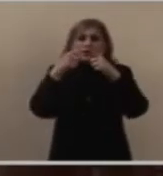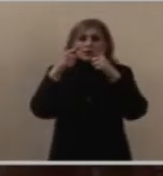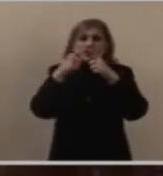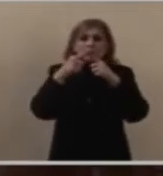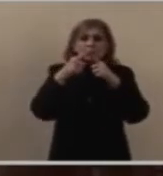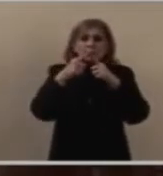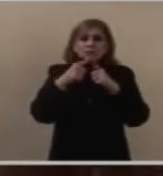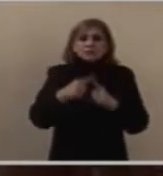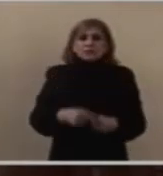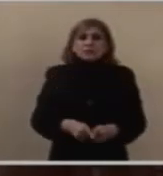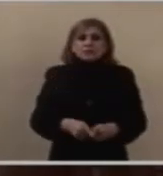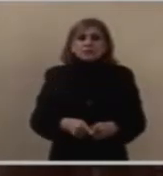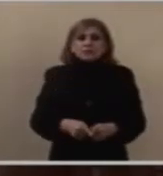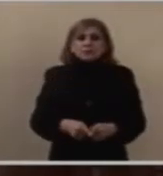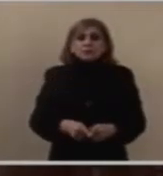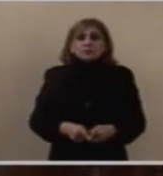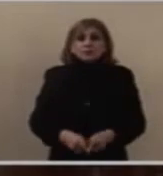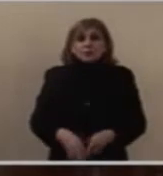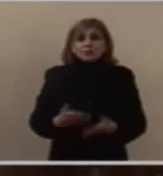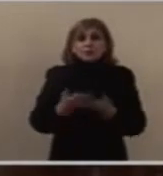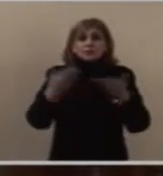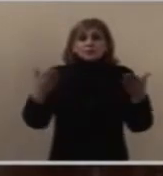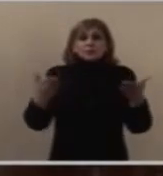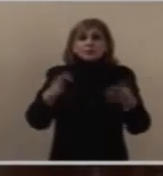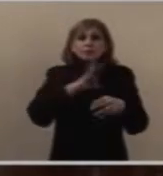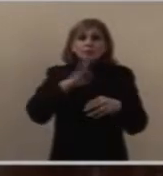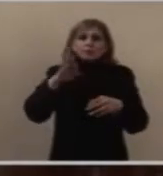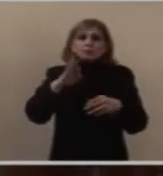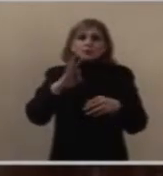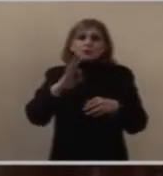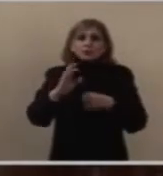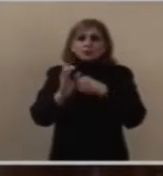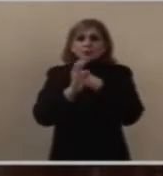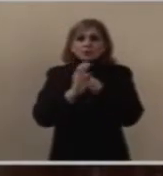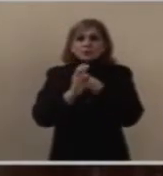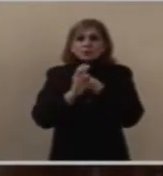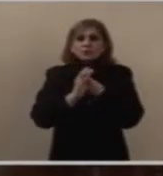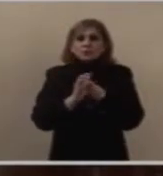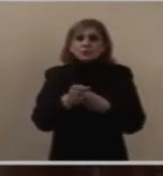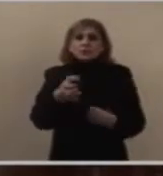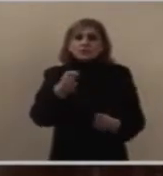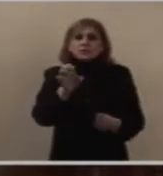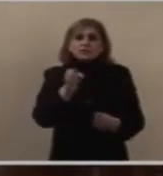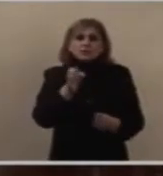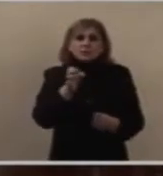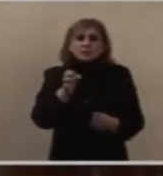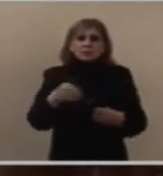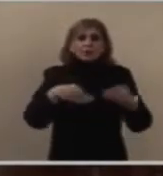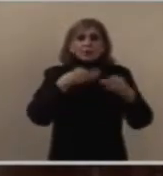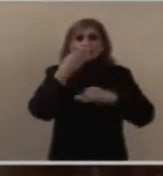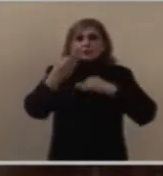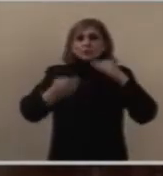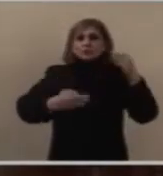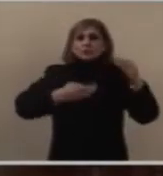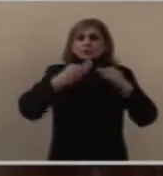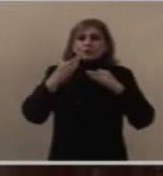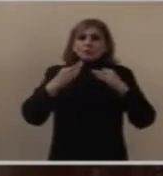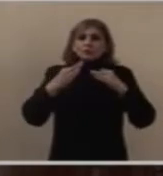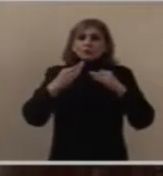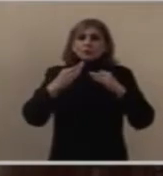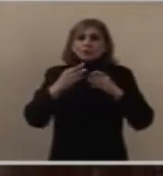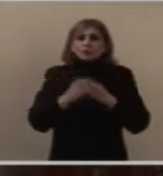He podido celebrar durante el mes todos los ministerios